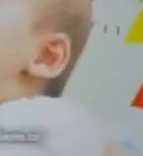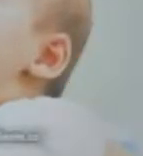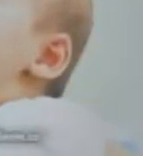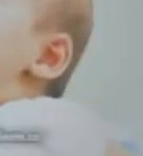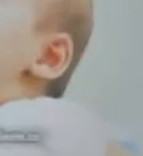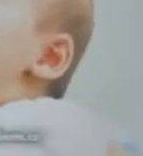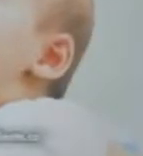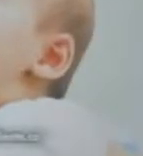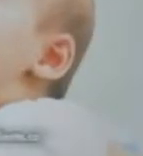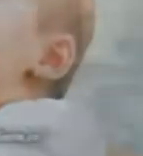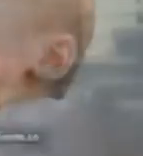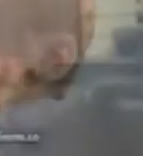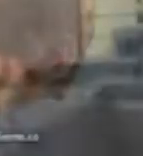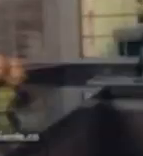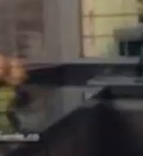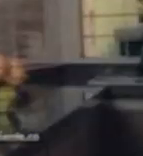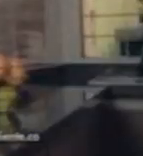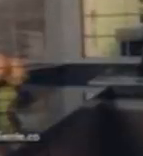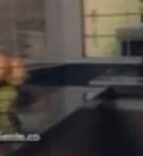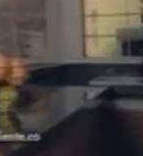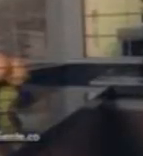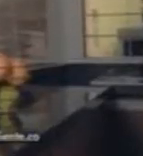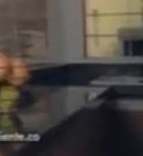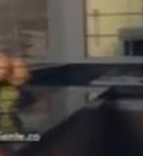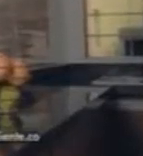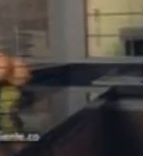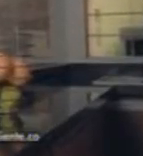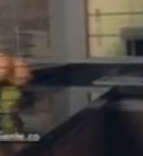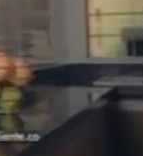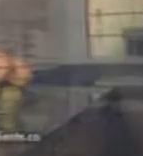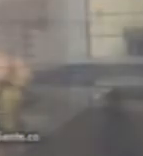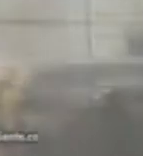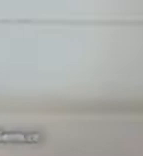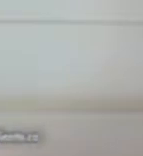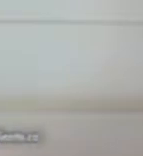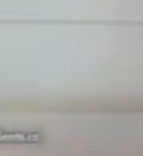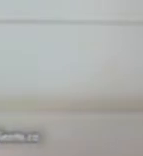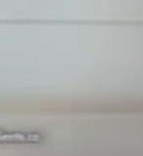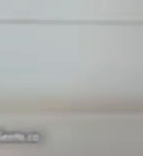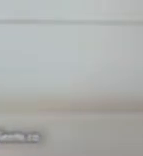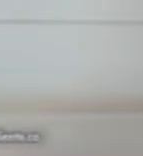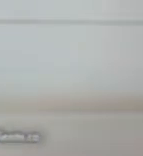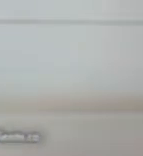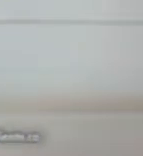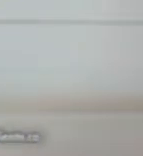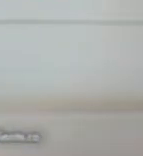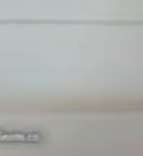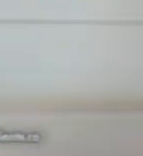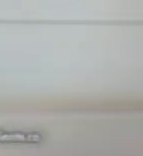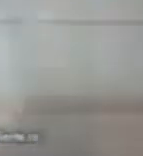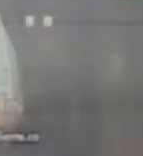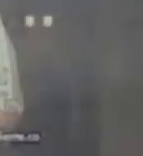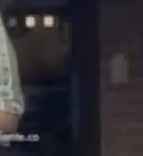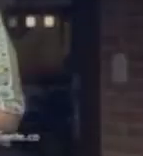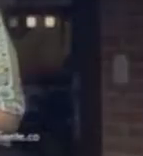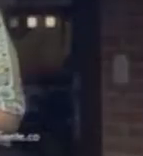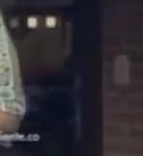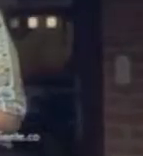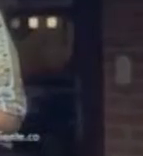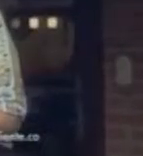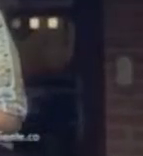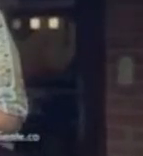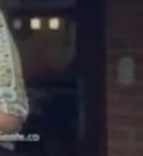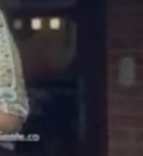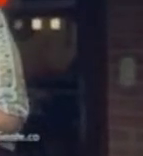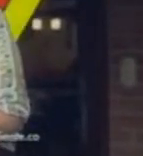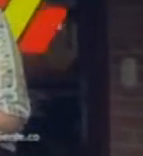instantes que te hacen sentir vivo marcando huella en los demás sin miedo a nuevas experiencias y en todos tus momentos